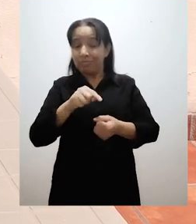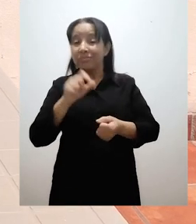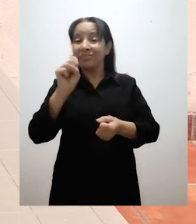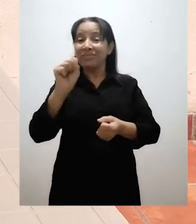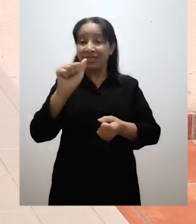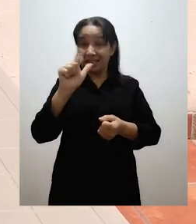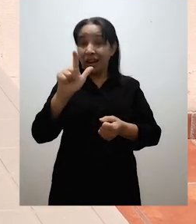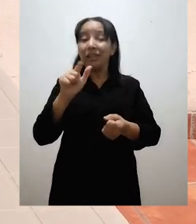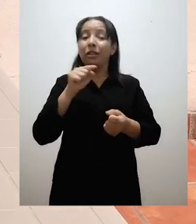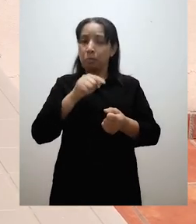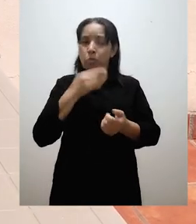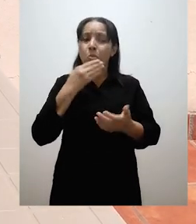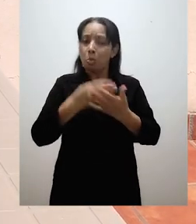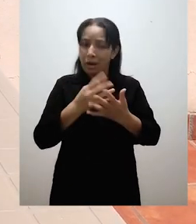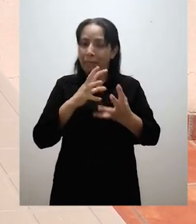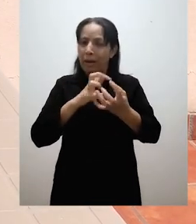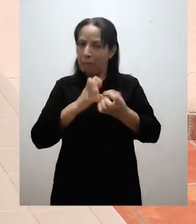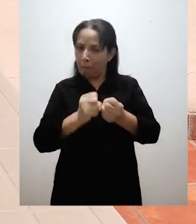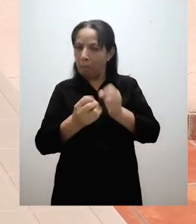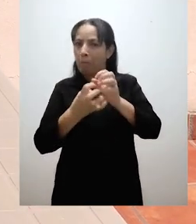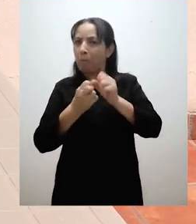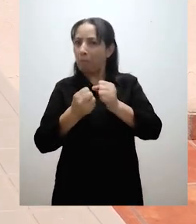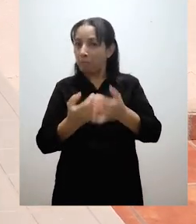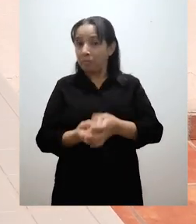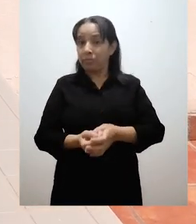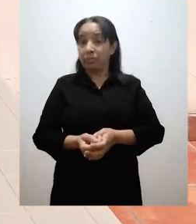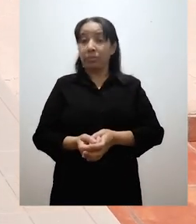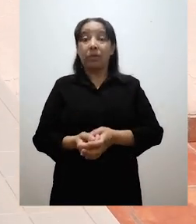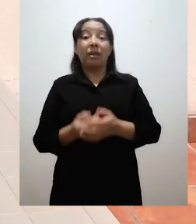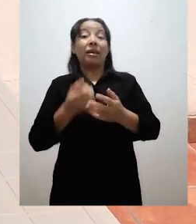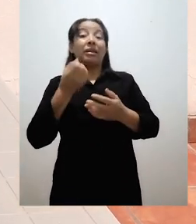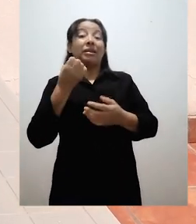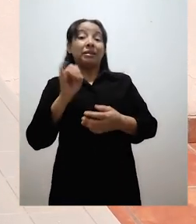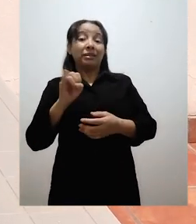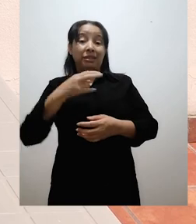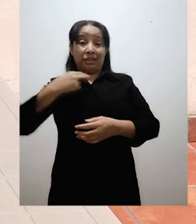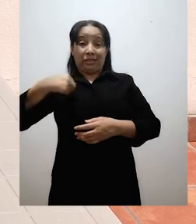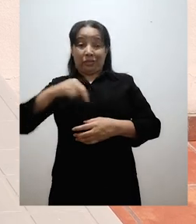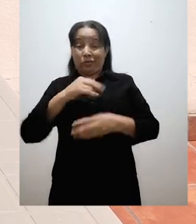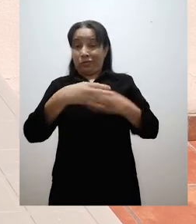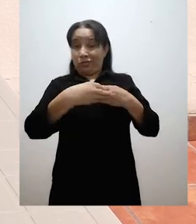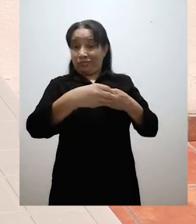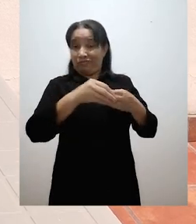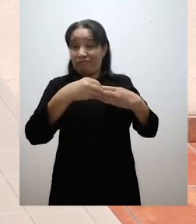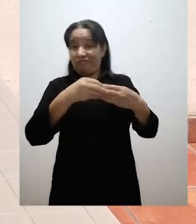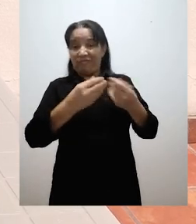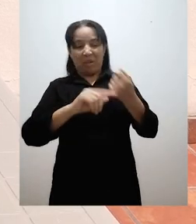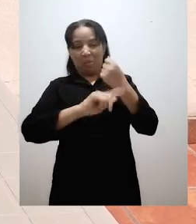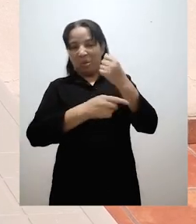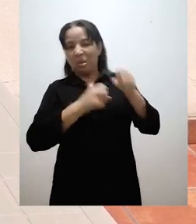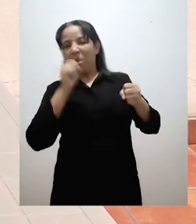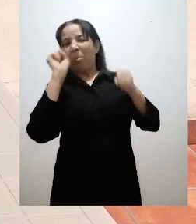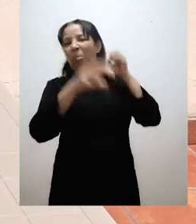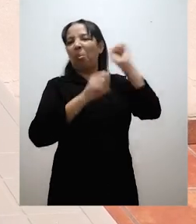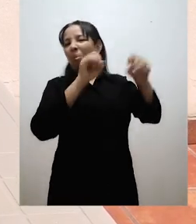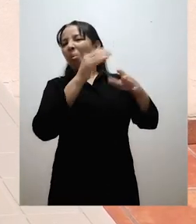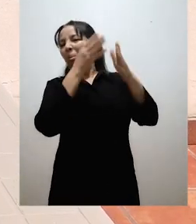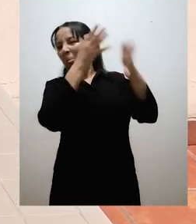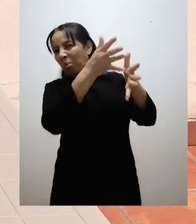plásticos a las calles, esas al final llegan al mar? Y al estar en el mar, los animales que viven